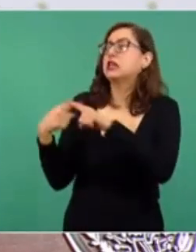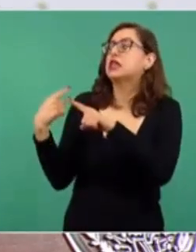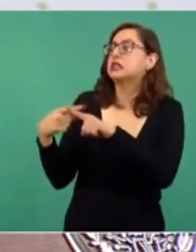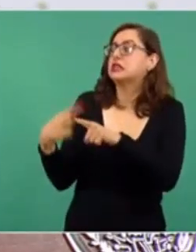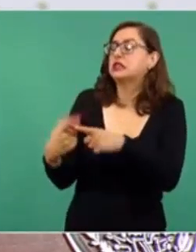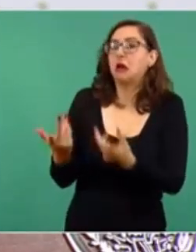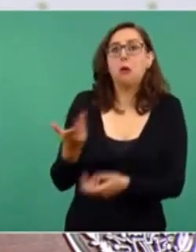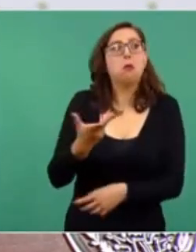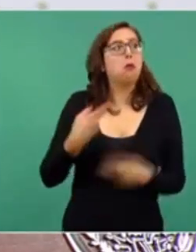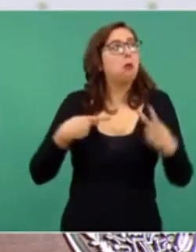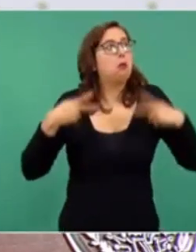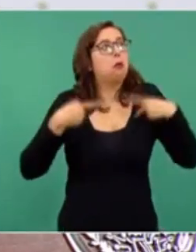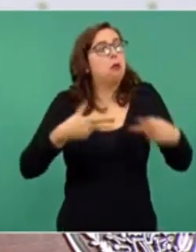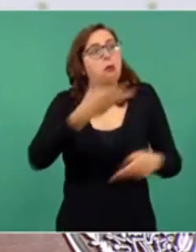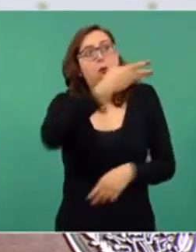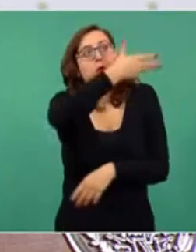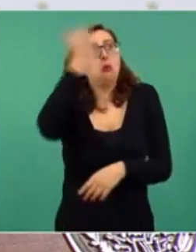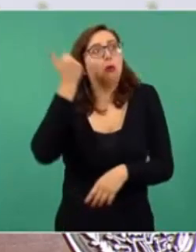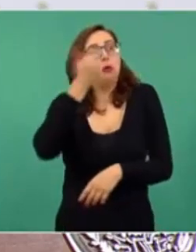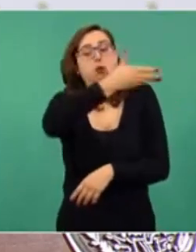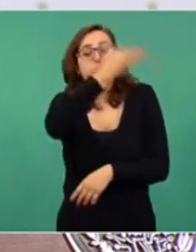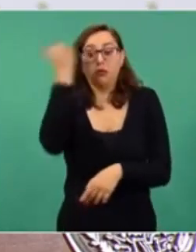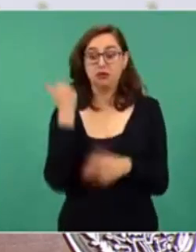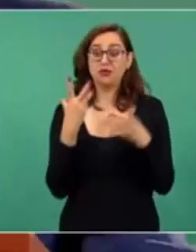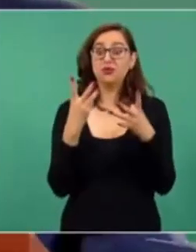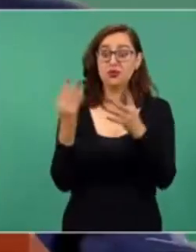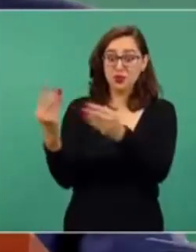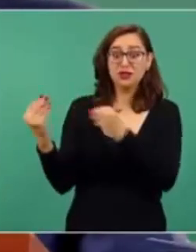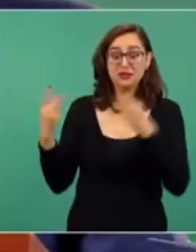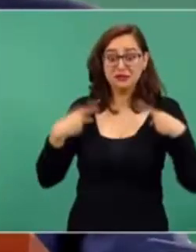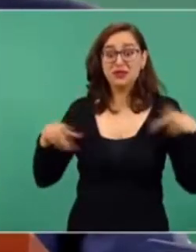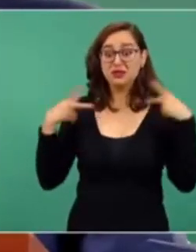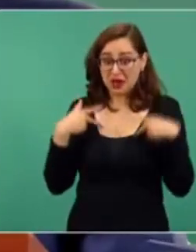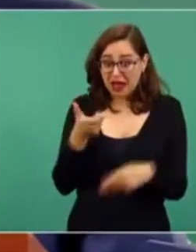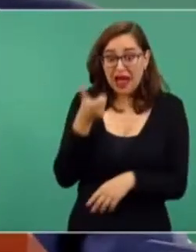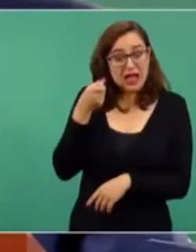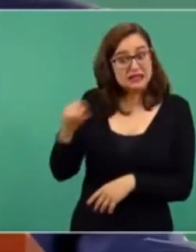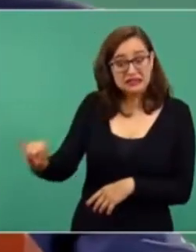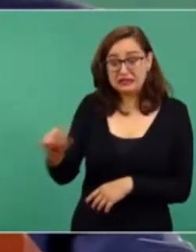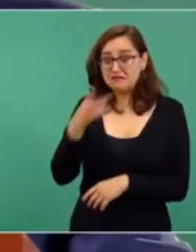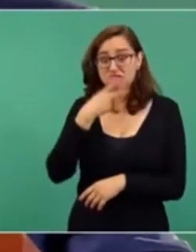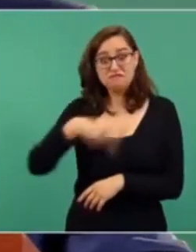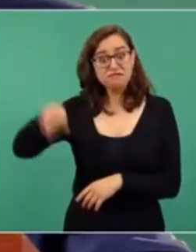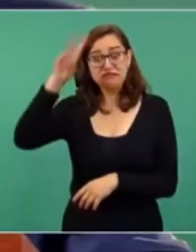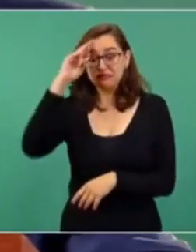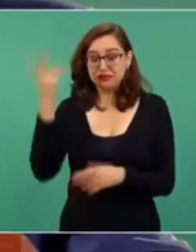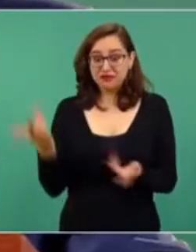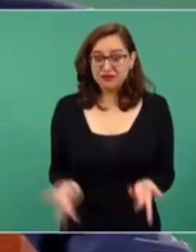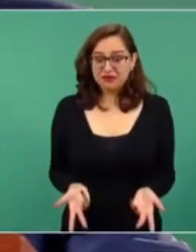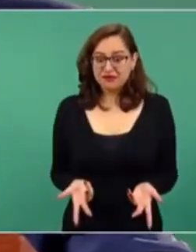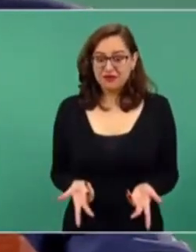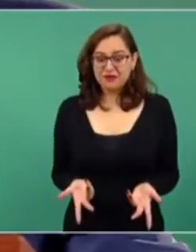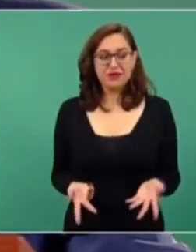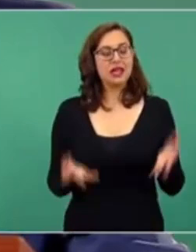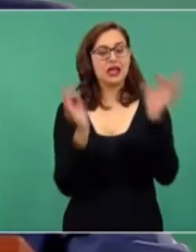Entonces, no, tenemos que saber quiénes nos representan